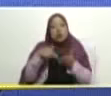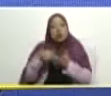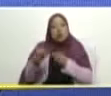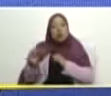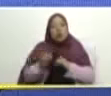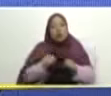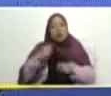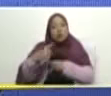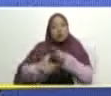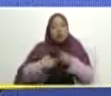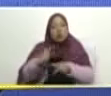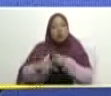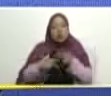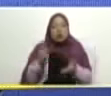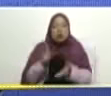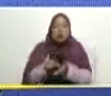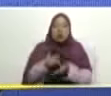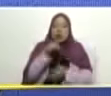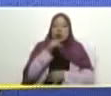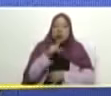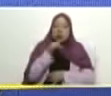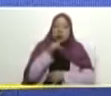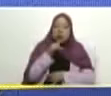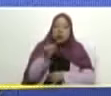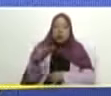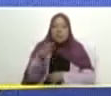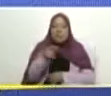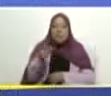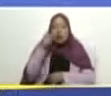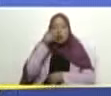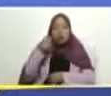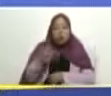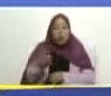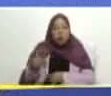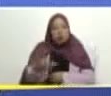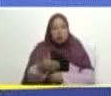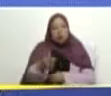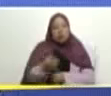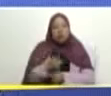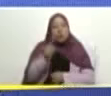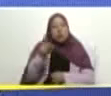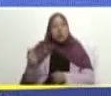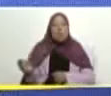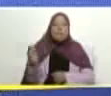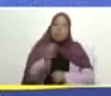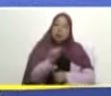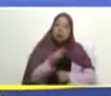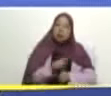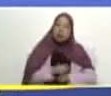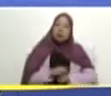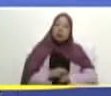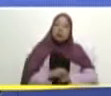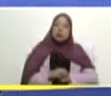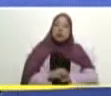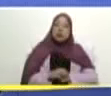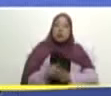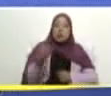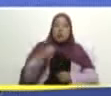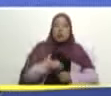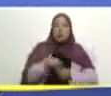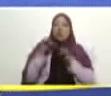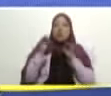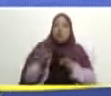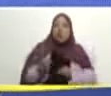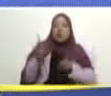movimientos de productores campesinos campesinas pescadores pescadoras y en unos meses ya tuvimos el núcleo fuerte